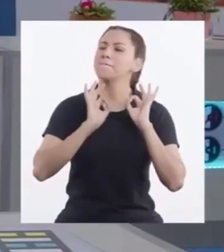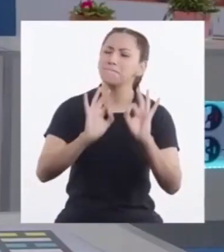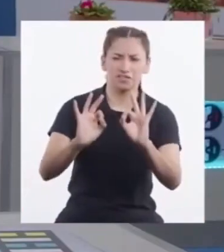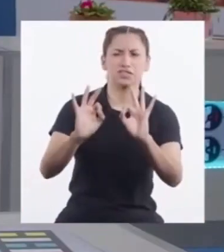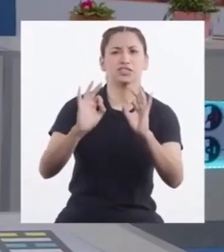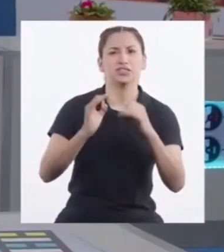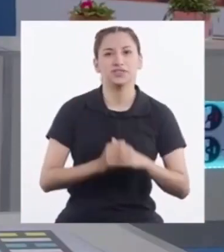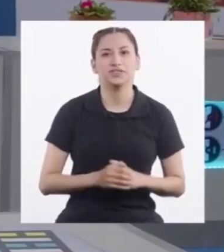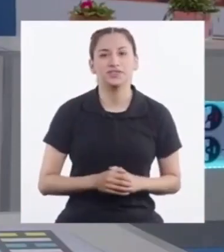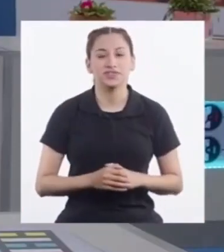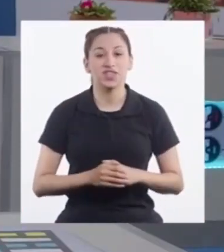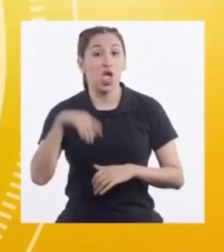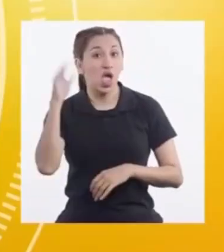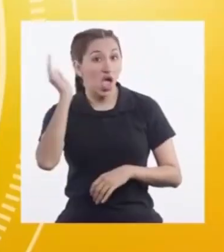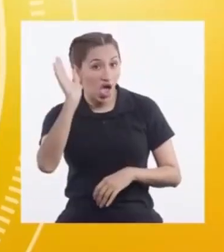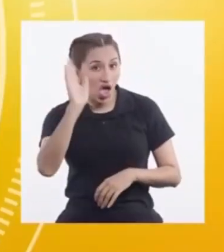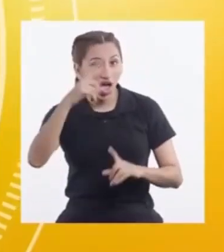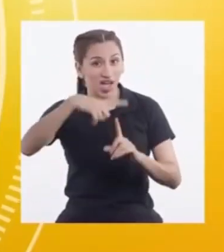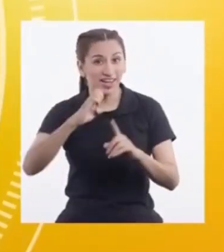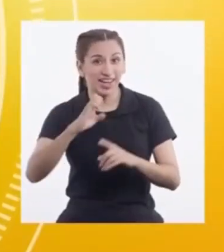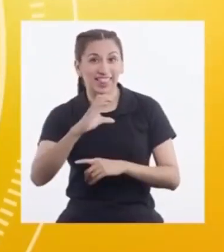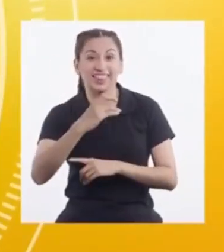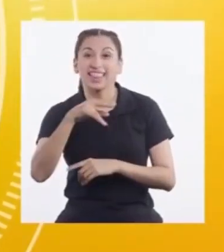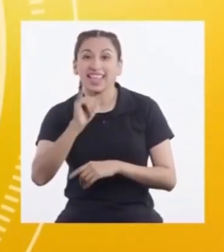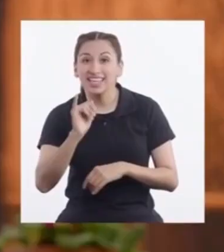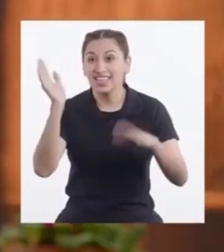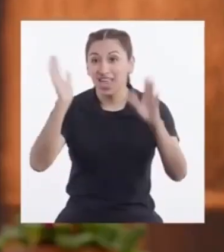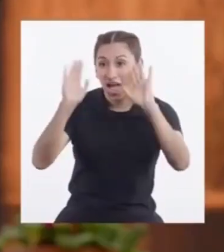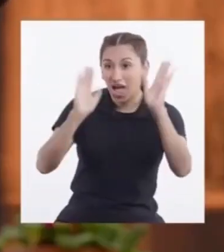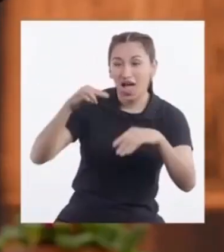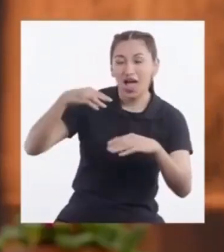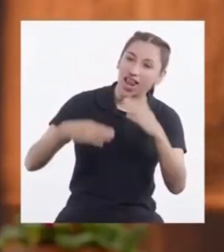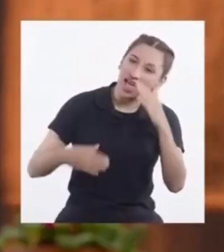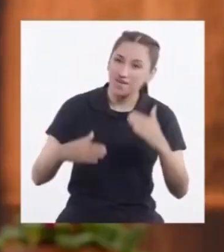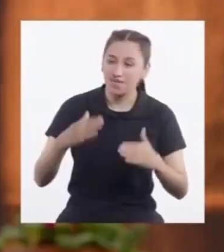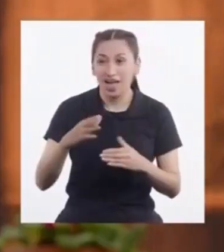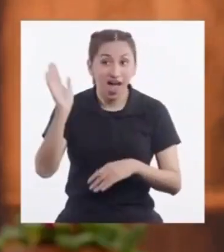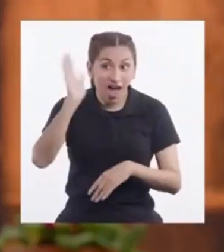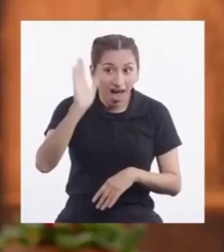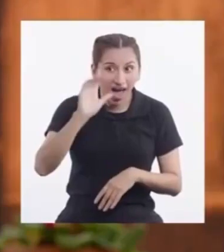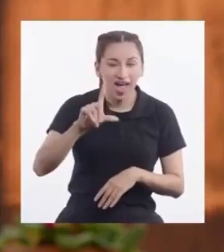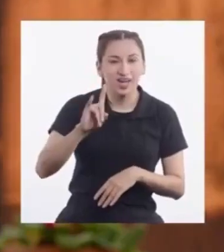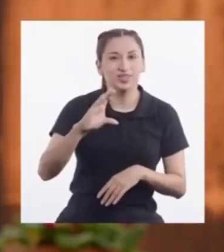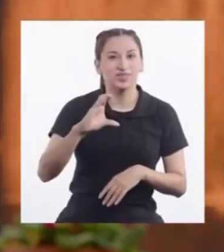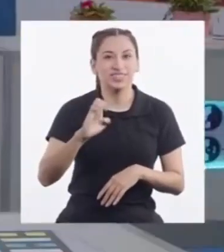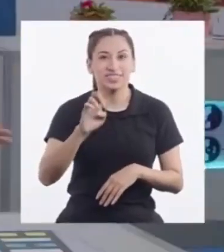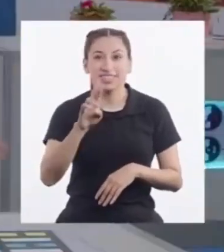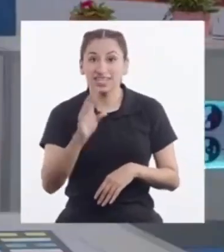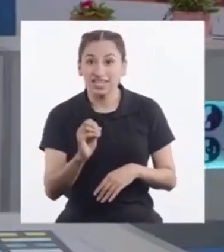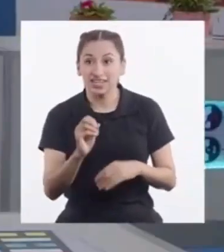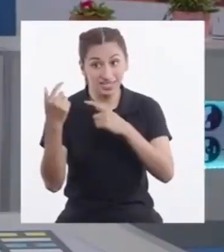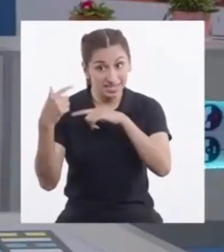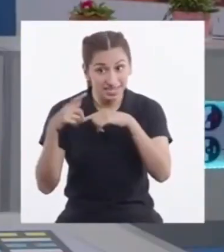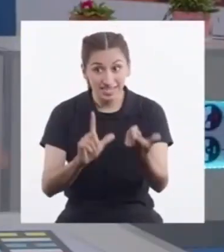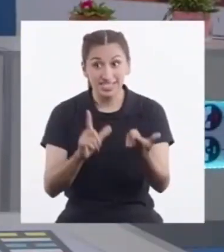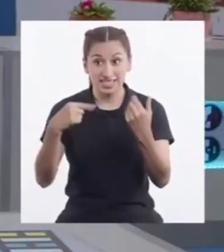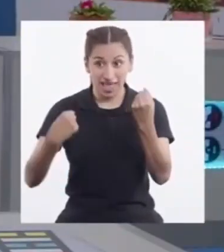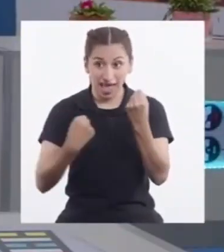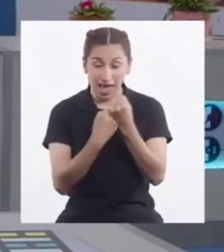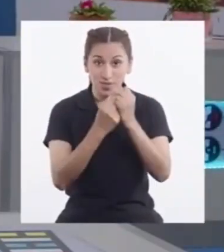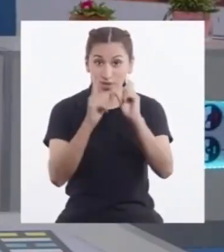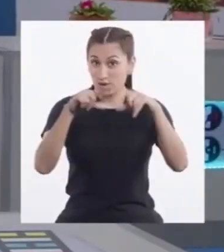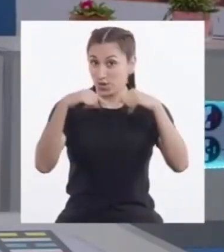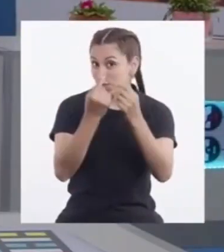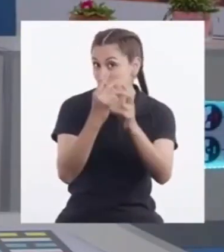¡Genial! ¡Hola Techi y Macabot ¡Hola Lucero! ¿Lista para apoyar